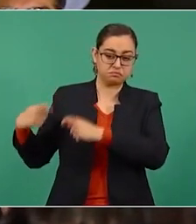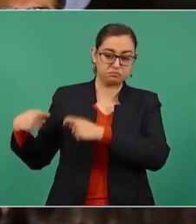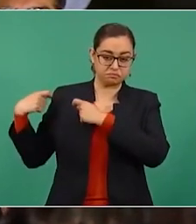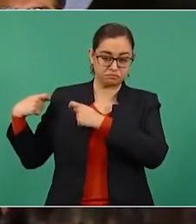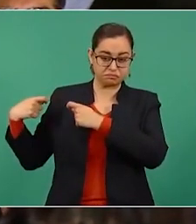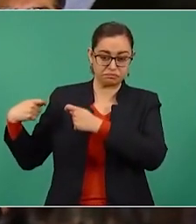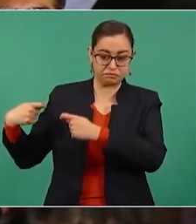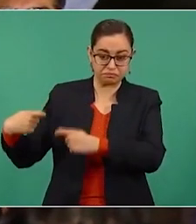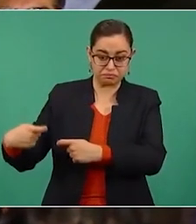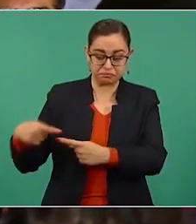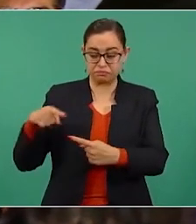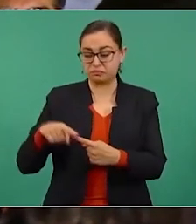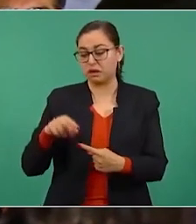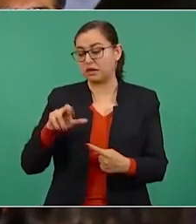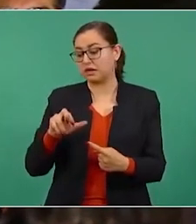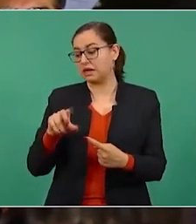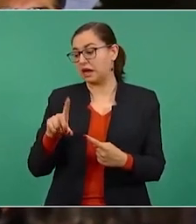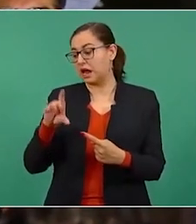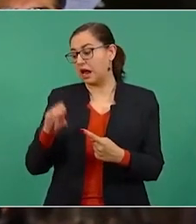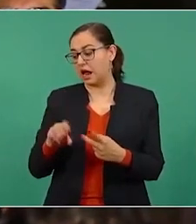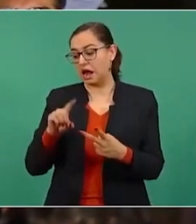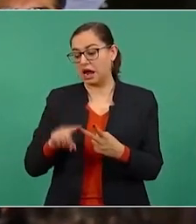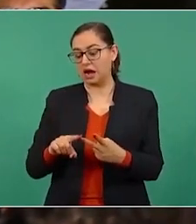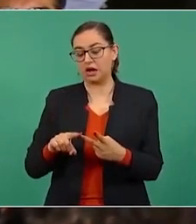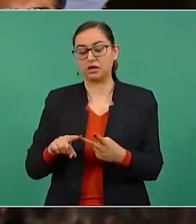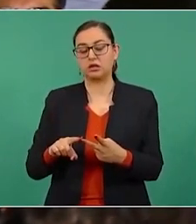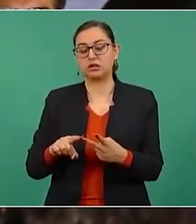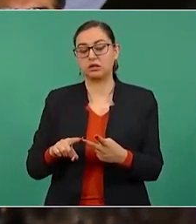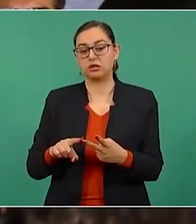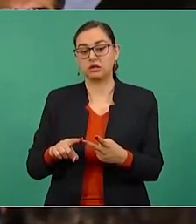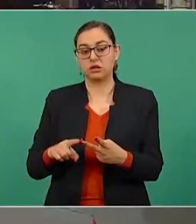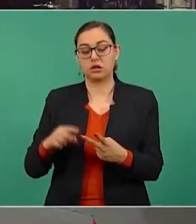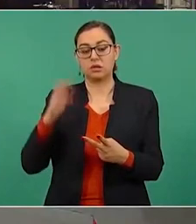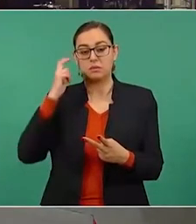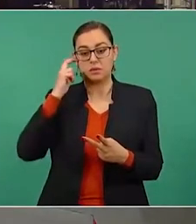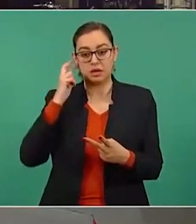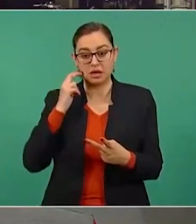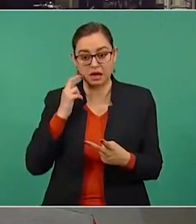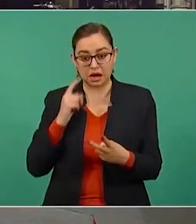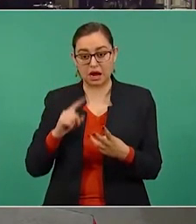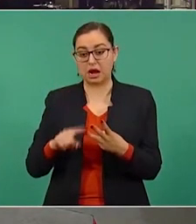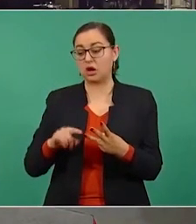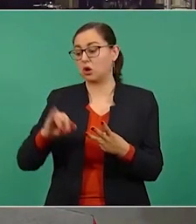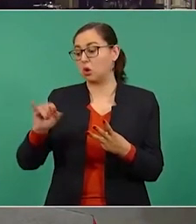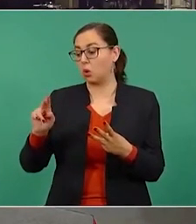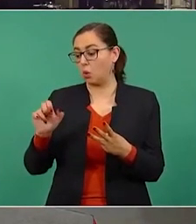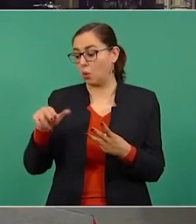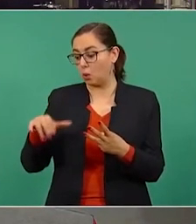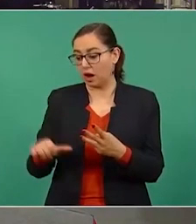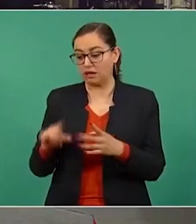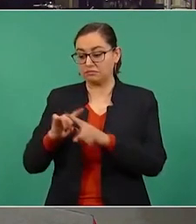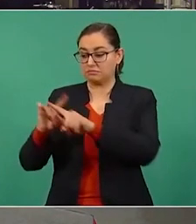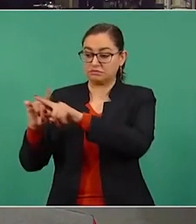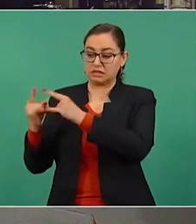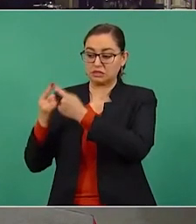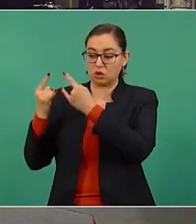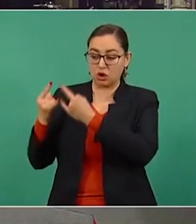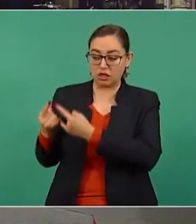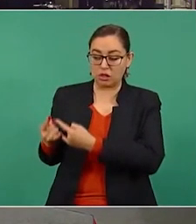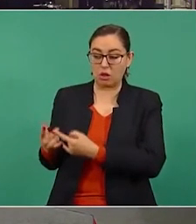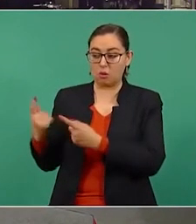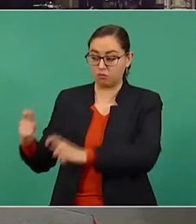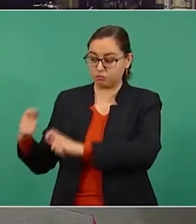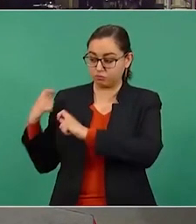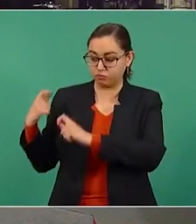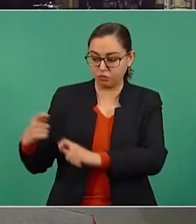y Enrique Flores Magón, Leona Vicario y Juan Abelén Gutiérrez de Mendoza, también hemos hecho lo propio. La prensa se